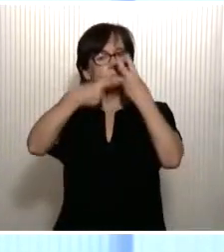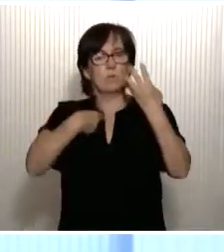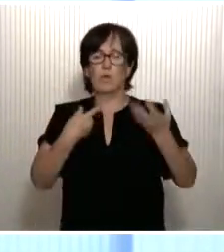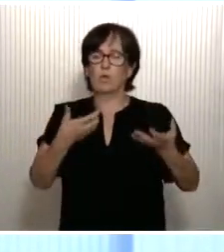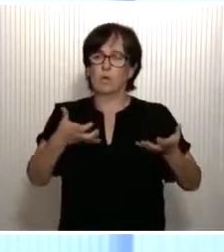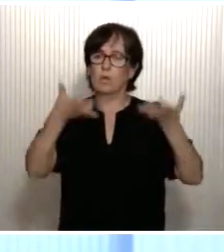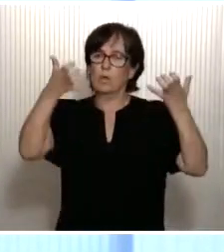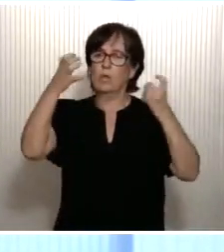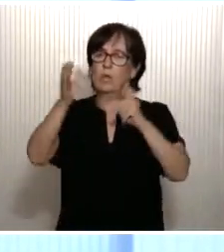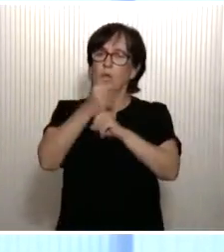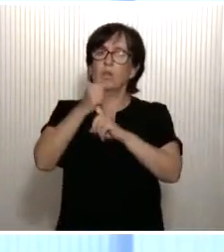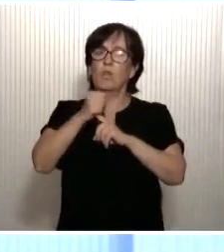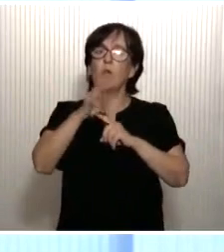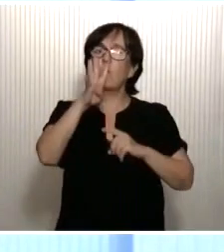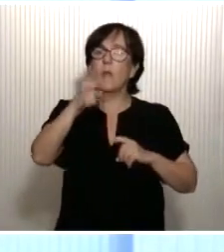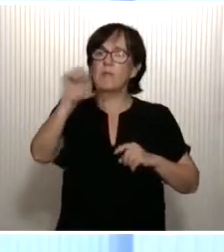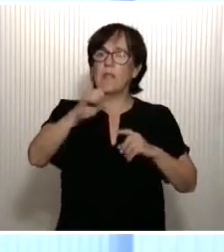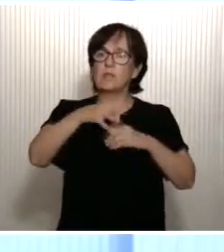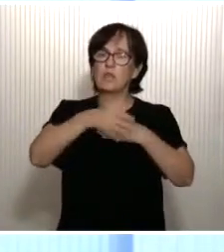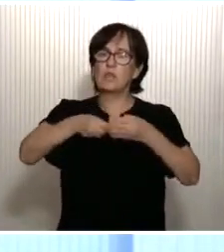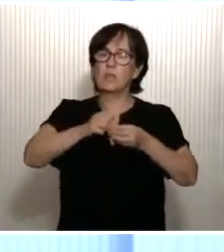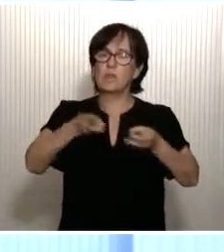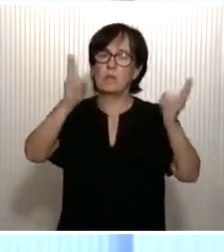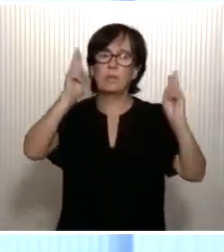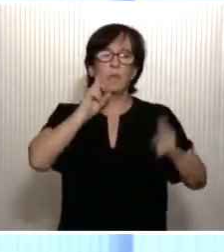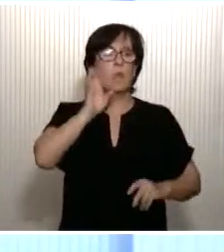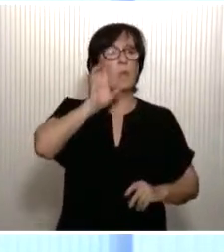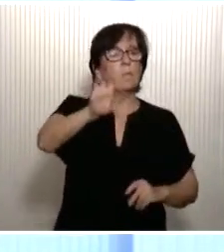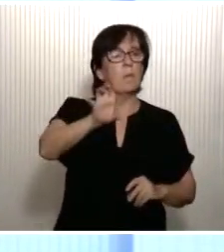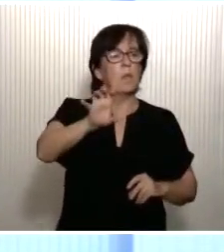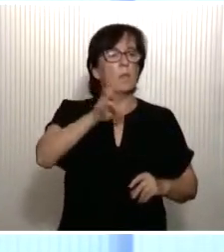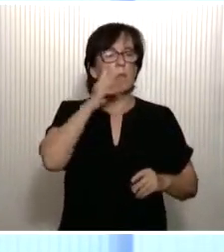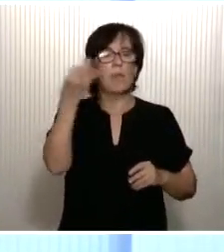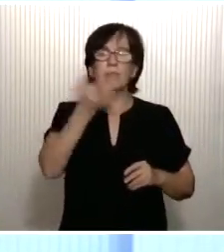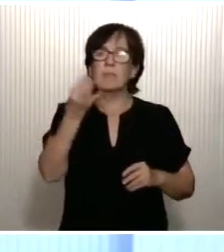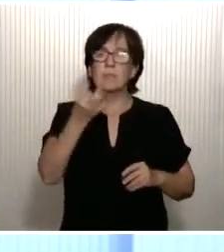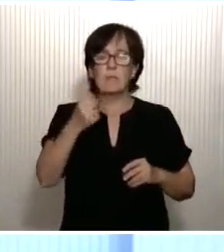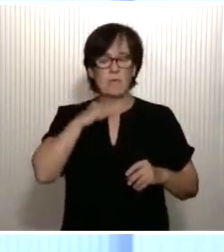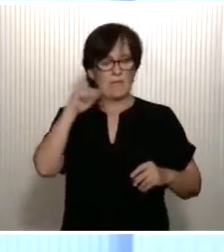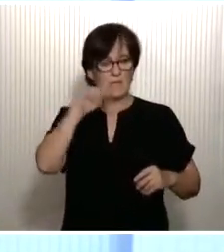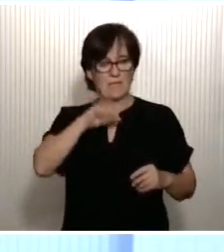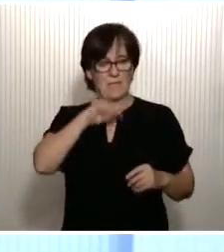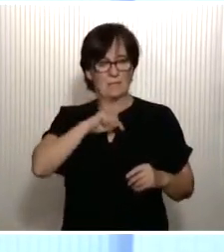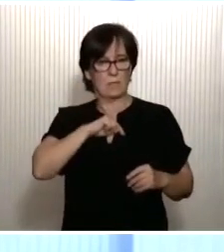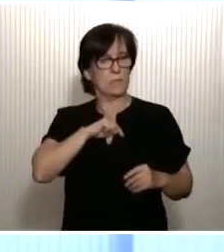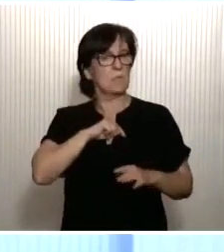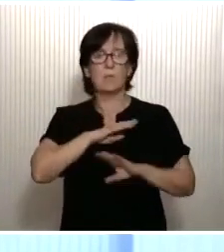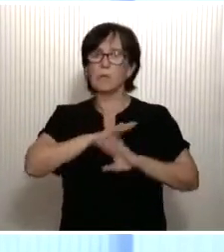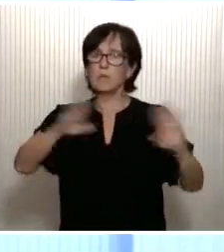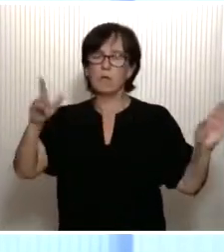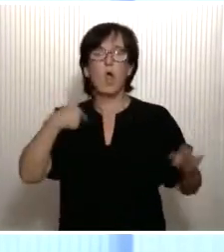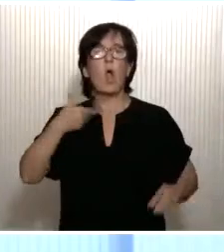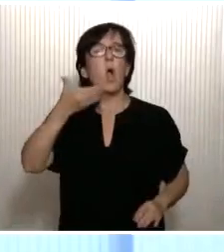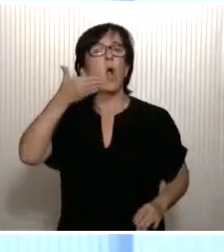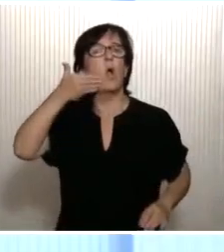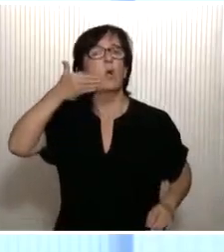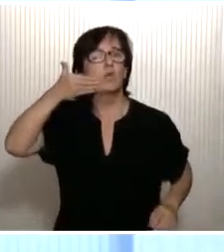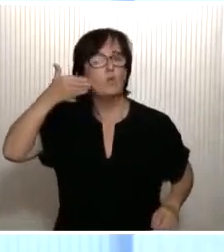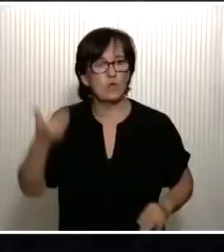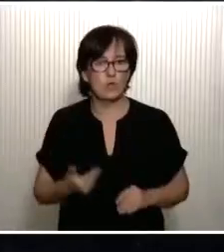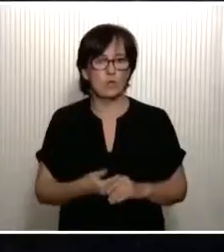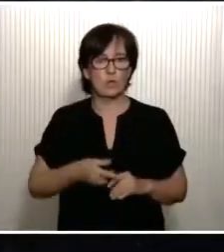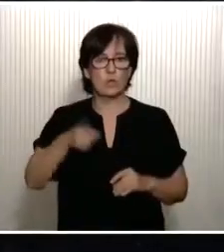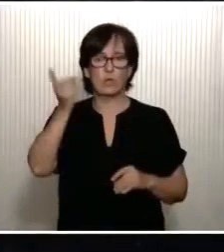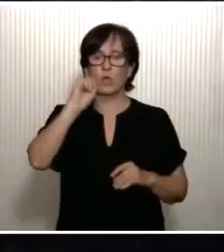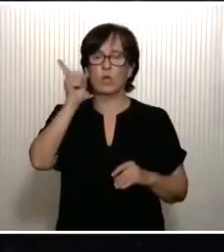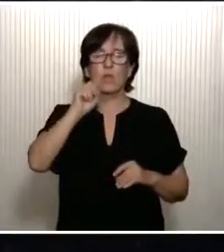40 años de democracia. Un país del que, en consecuencia, debemos sentirnos tremendamente orgullosos. No